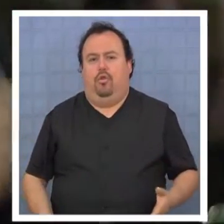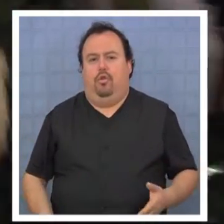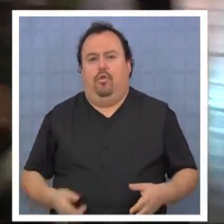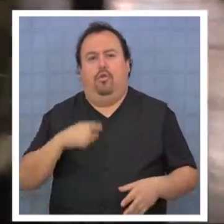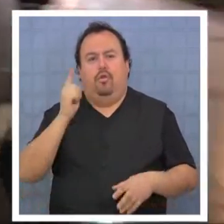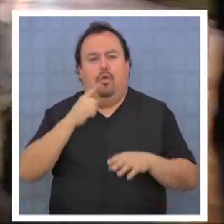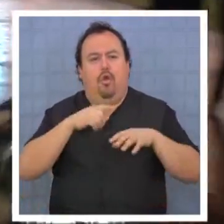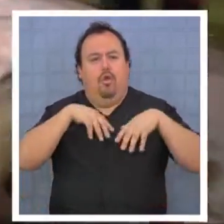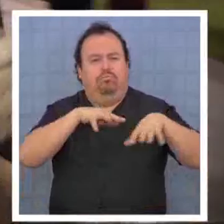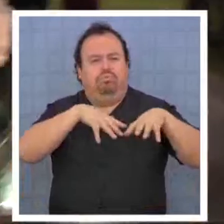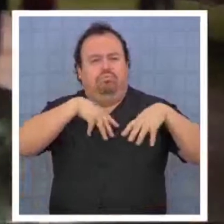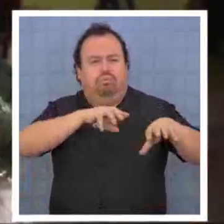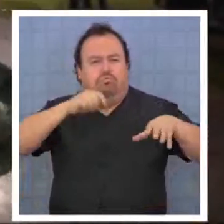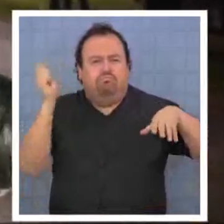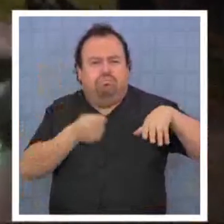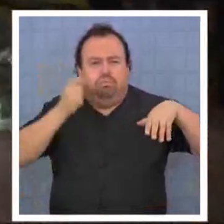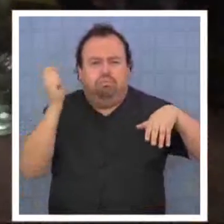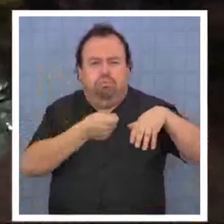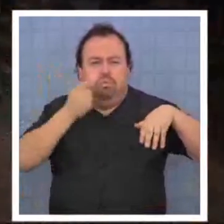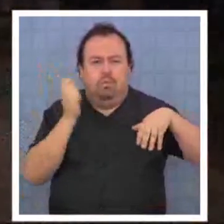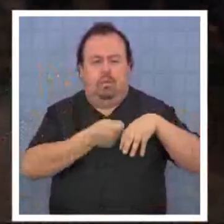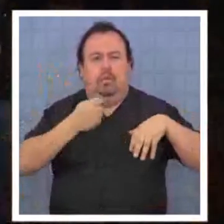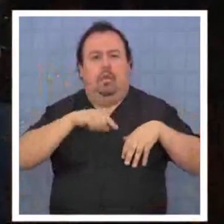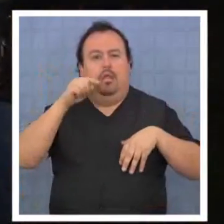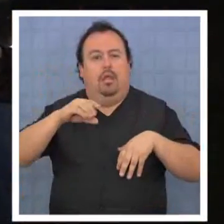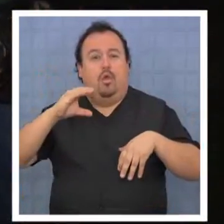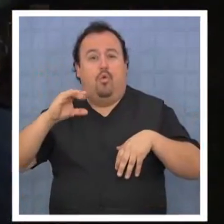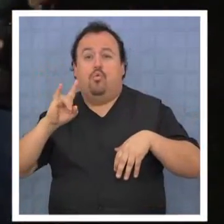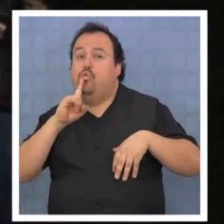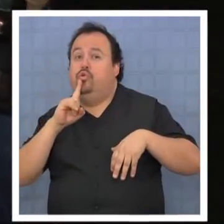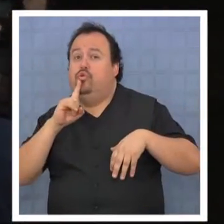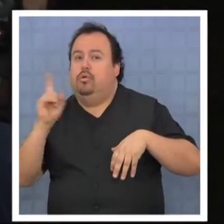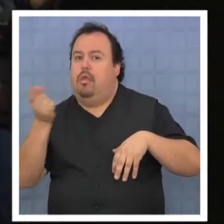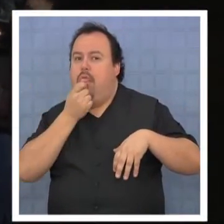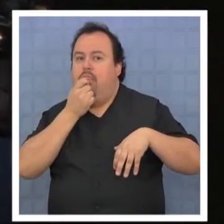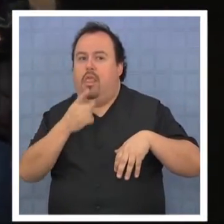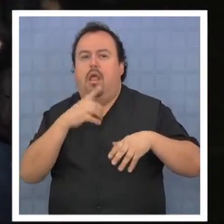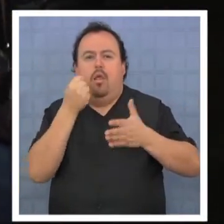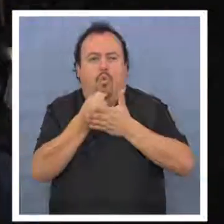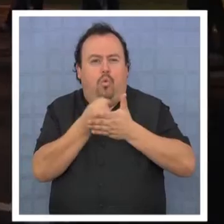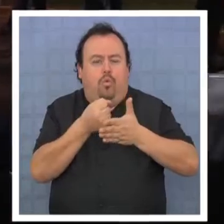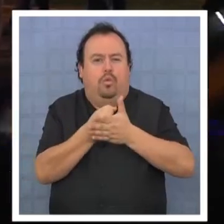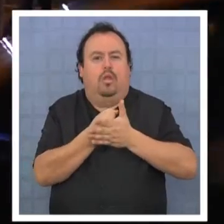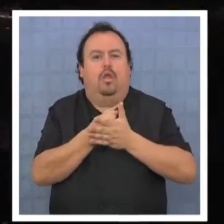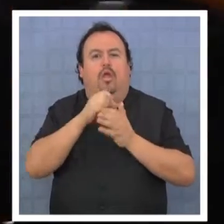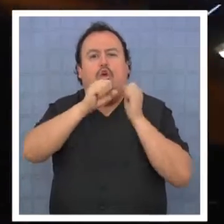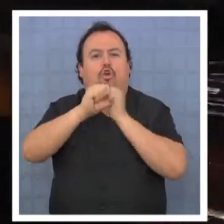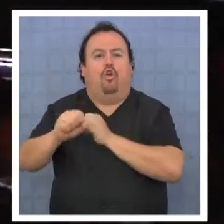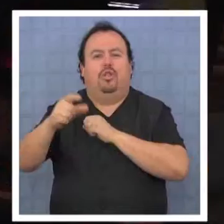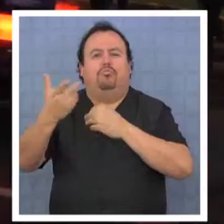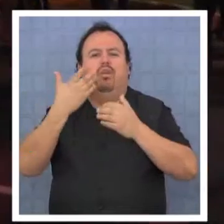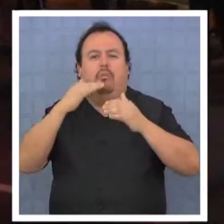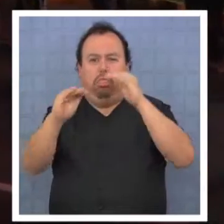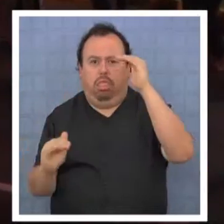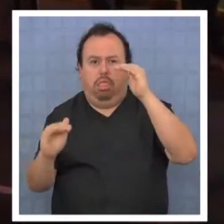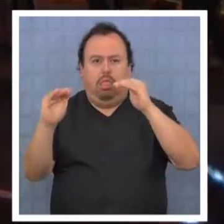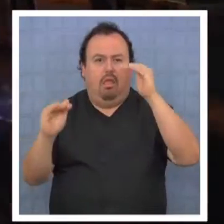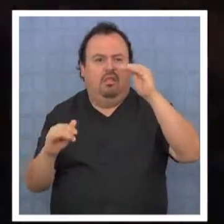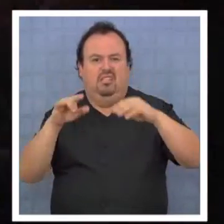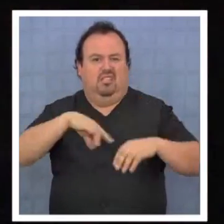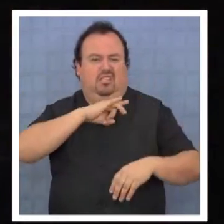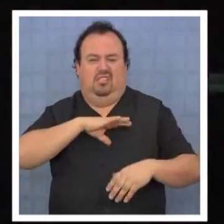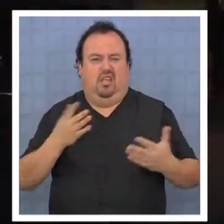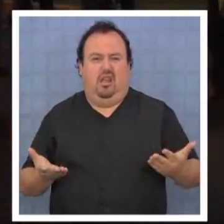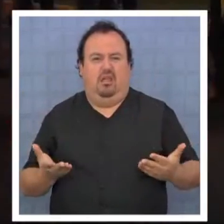Convocatoria a marchas y actos públicos masivos que, según la CUT, serán una denuncia y lucha contra las grandes desigualdades que se